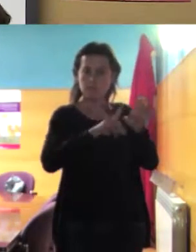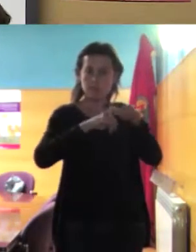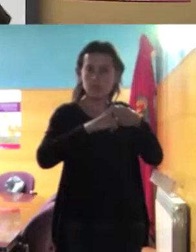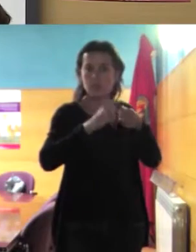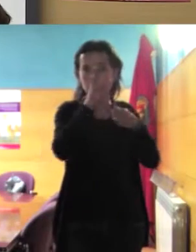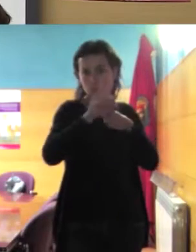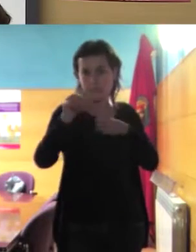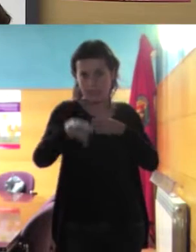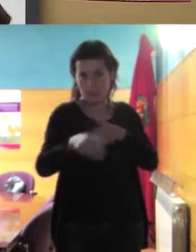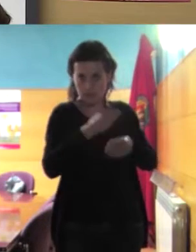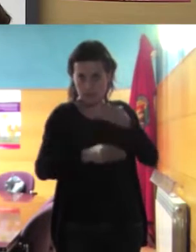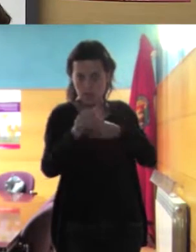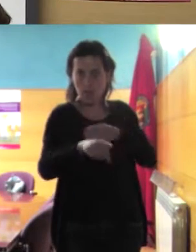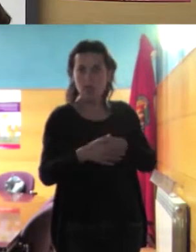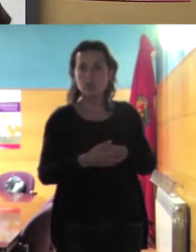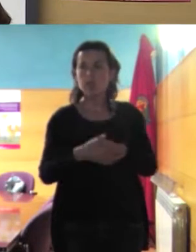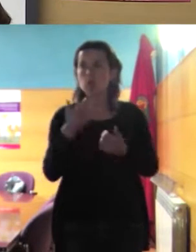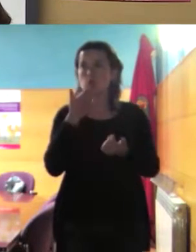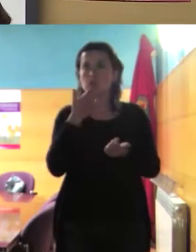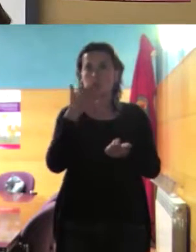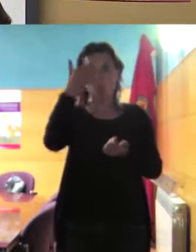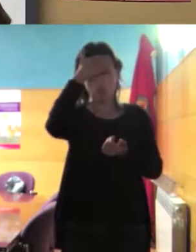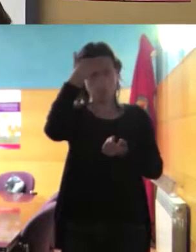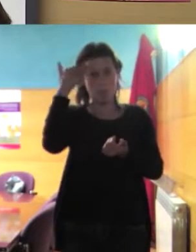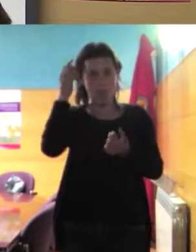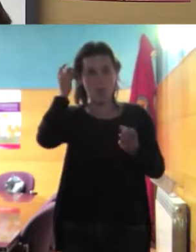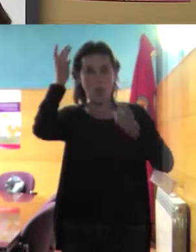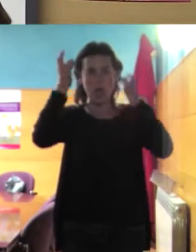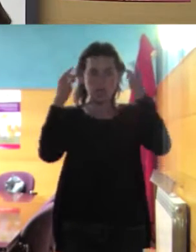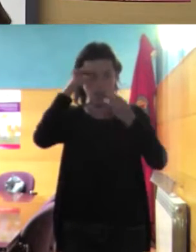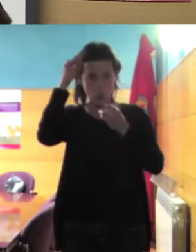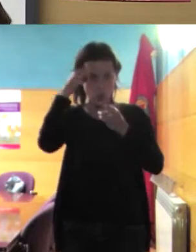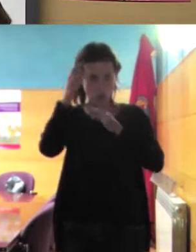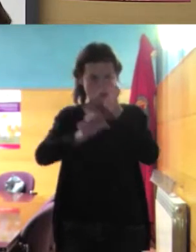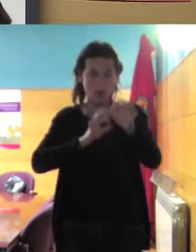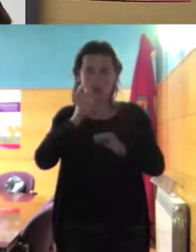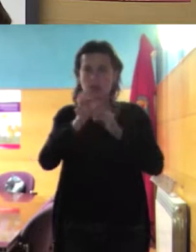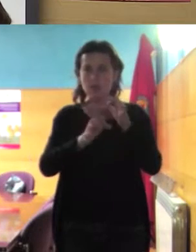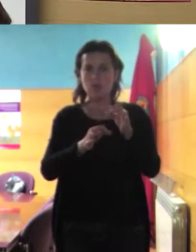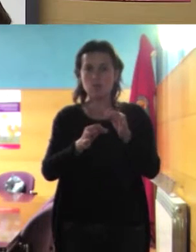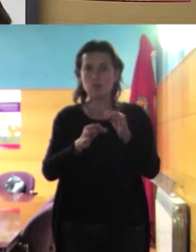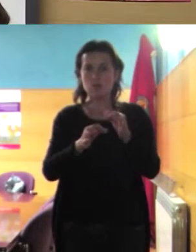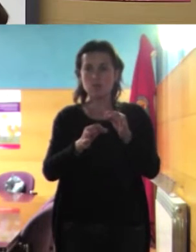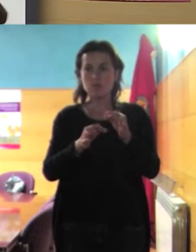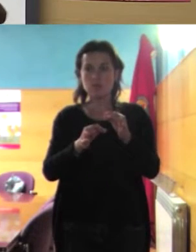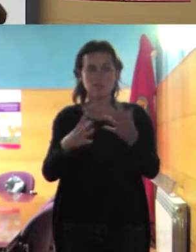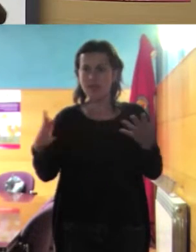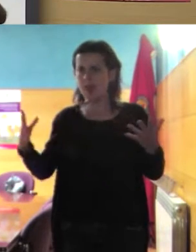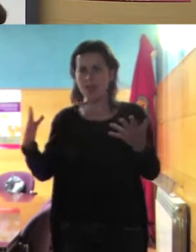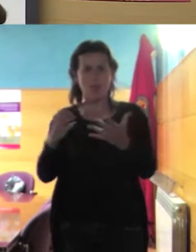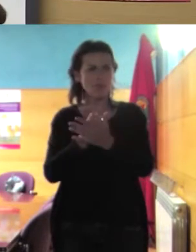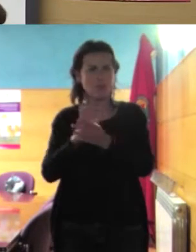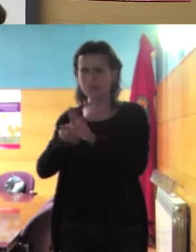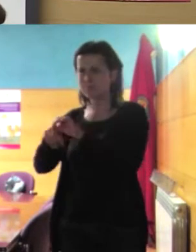vamos para verano por ejemplo las actividades que se hacen culturales estamos todos ahí comiendo